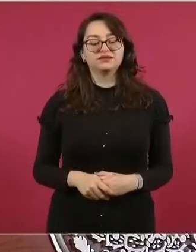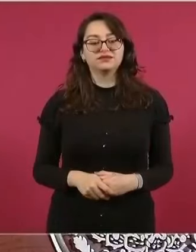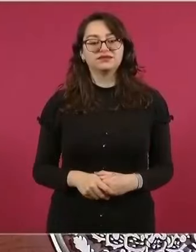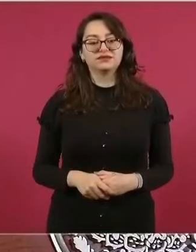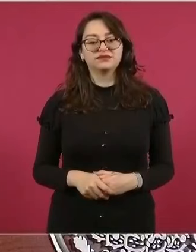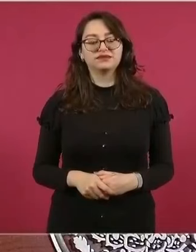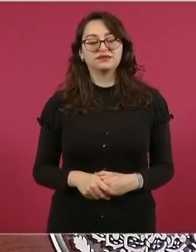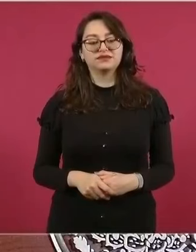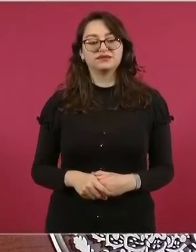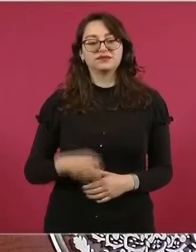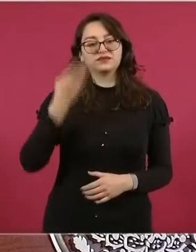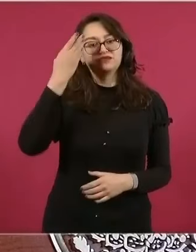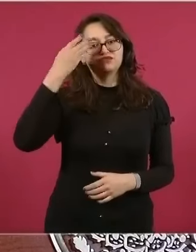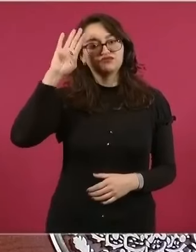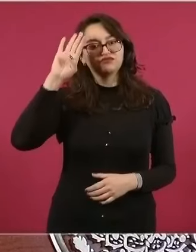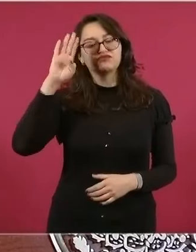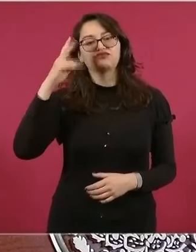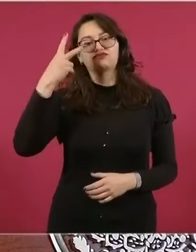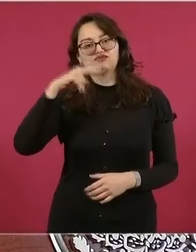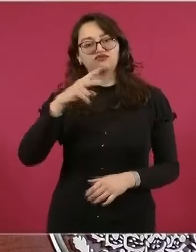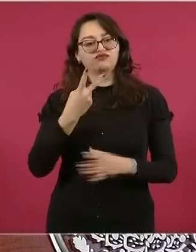cubano-mexicano.